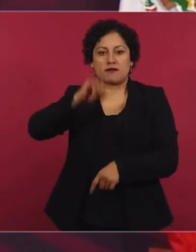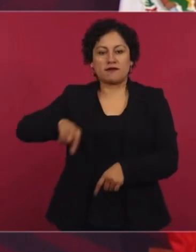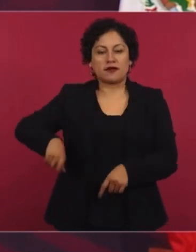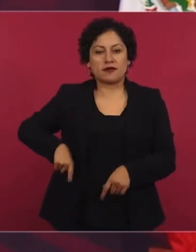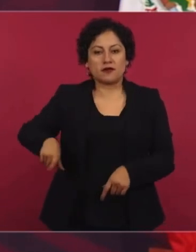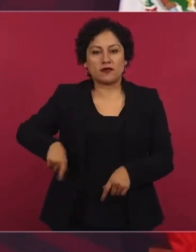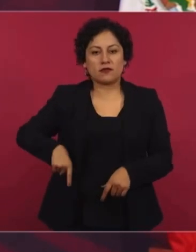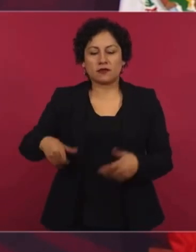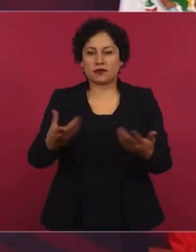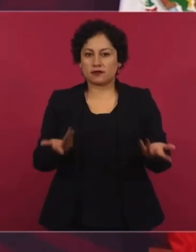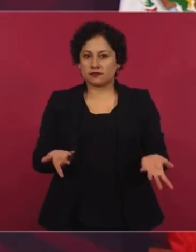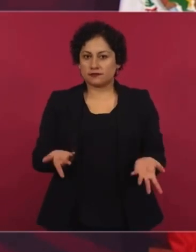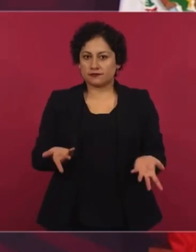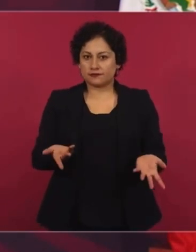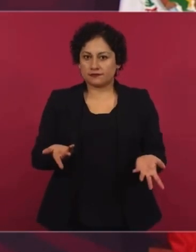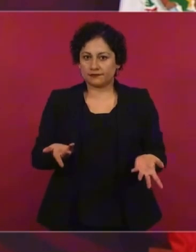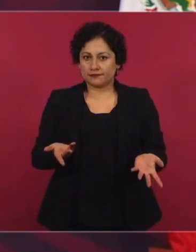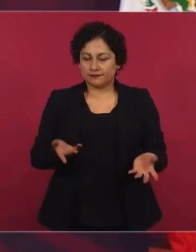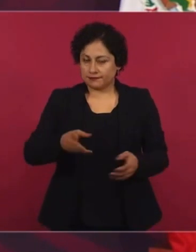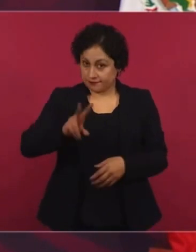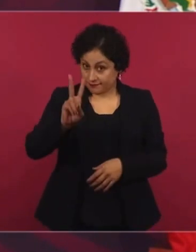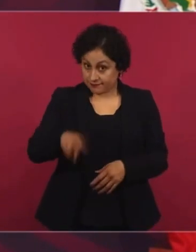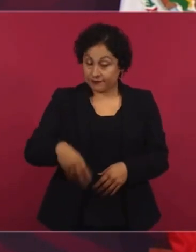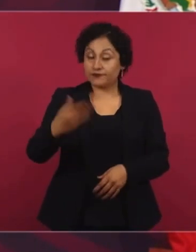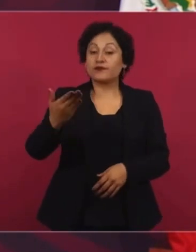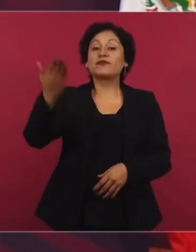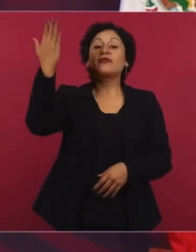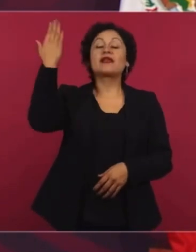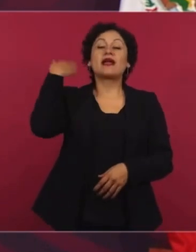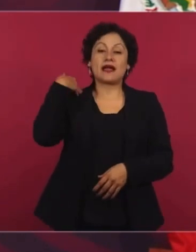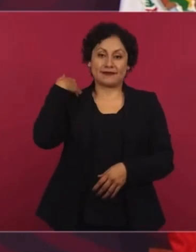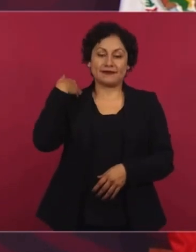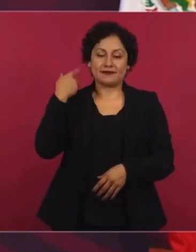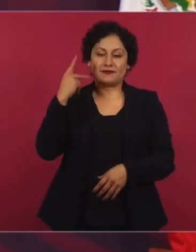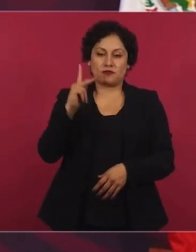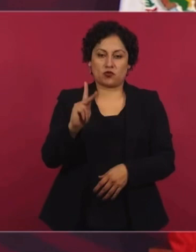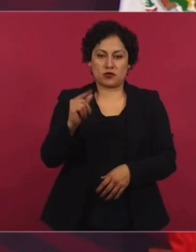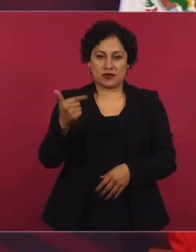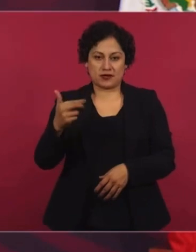La fiscalía, en ese entonces procuraduría,